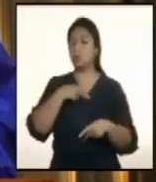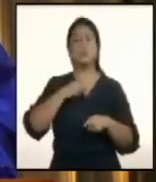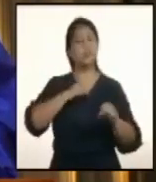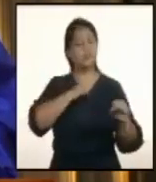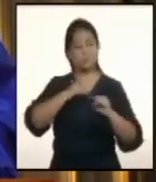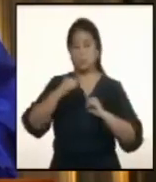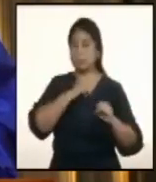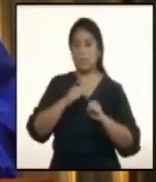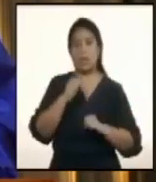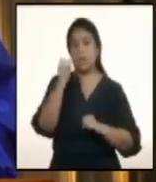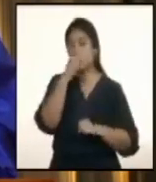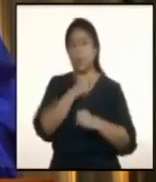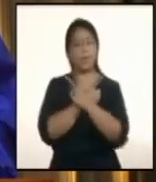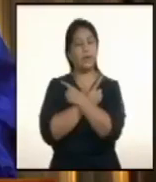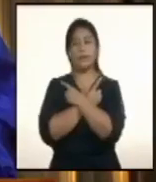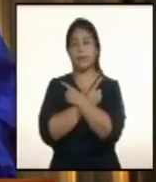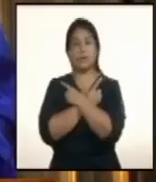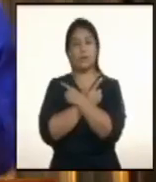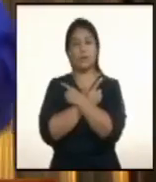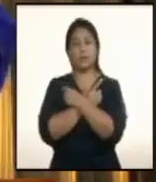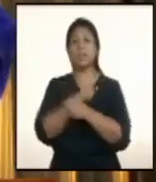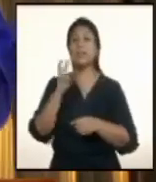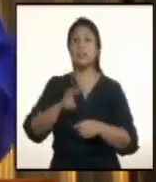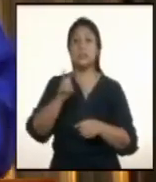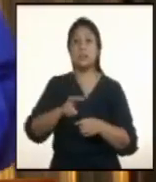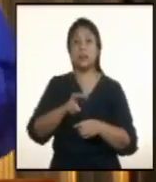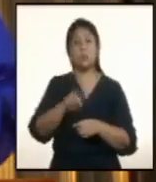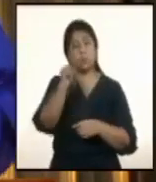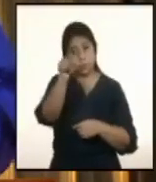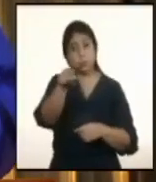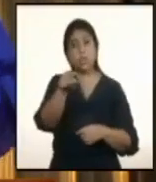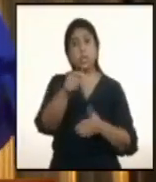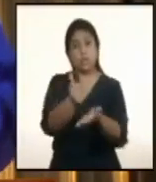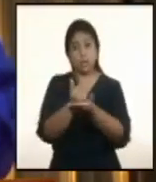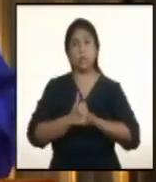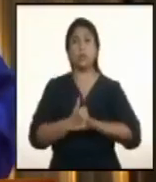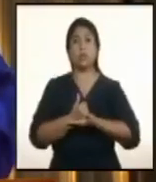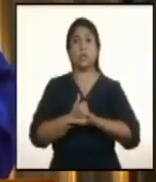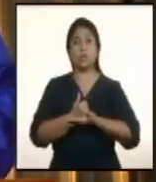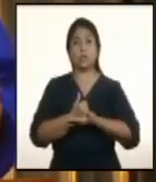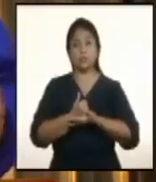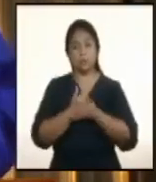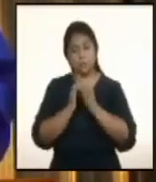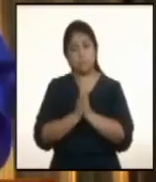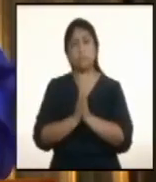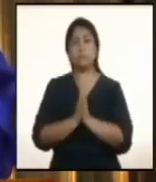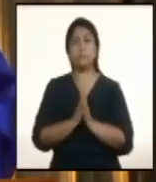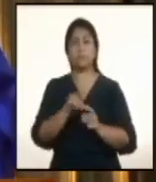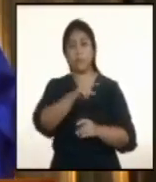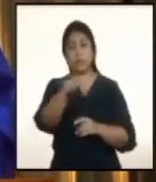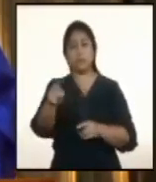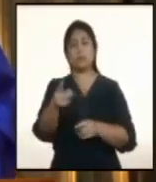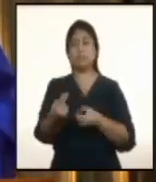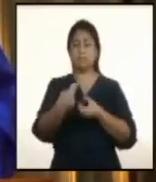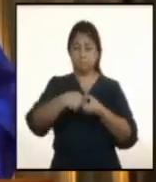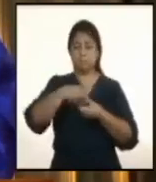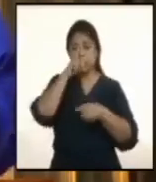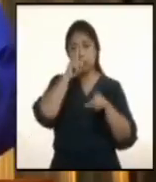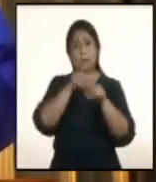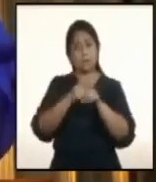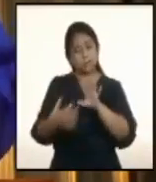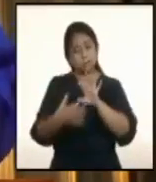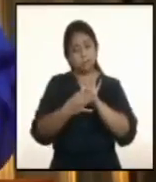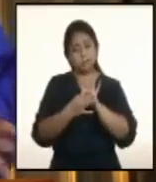sin descanso y necesitamos que usted ayude, colabore y pongamos de nuestra parte para que